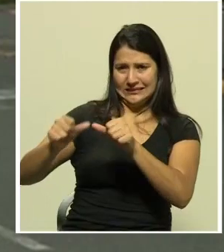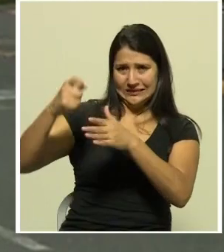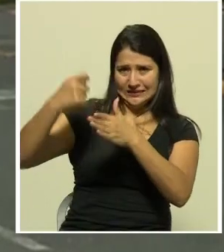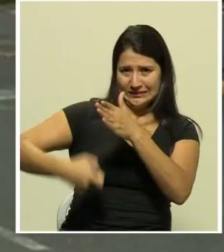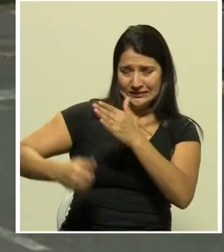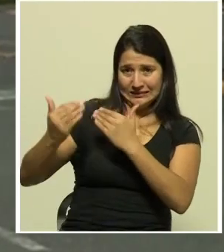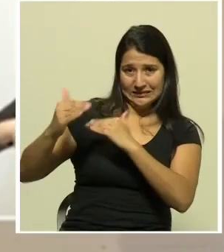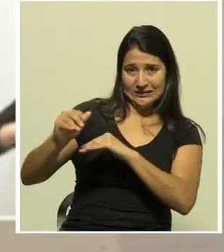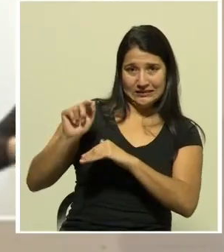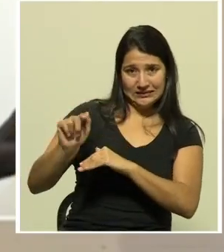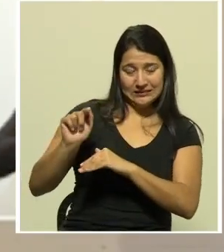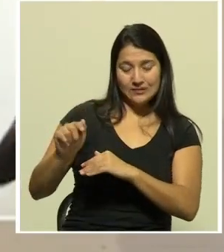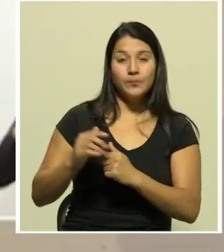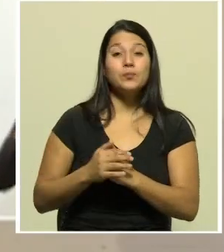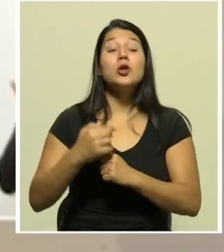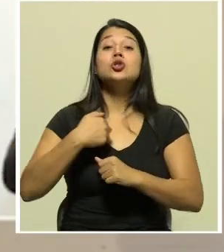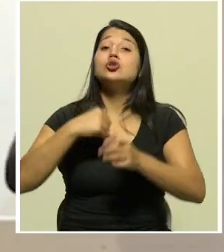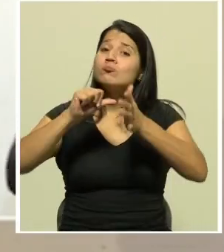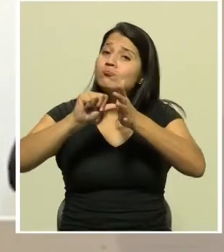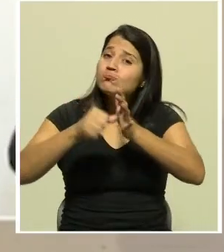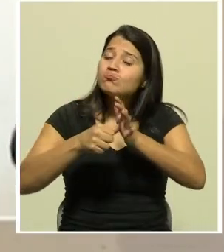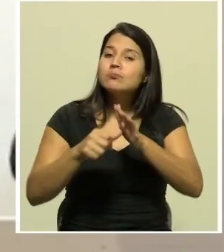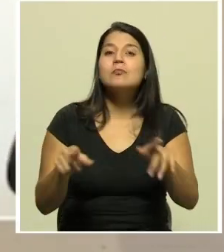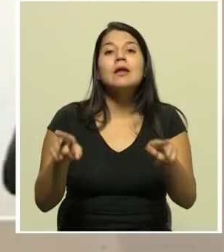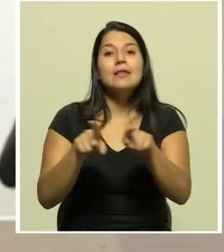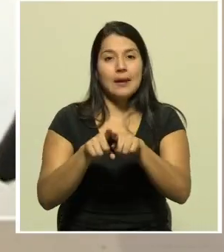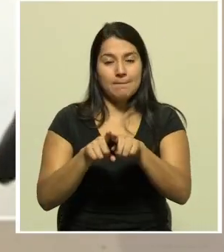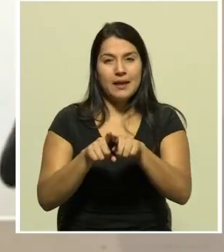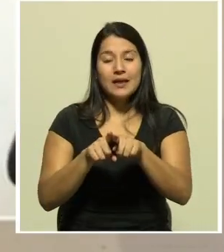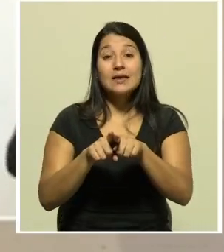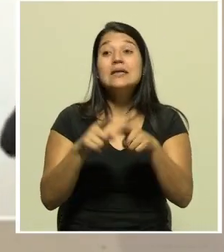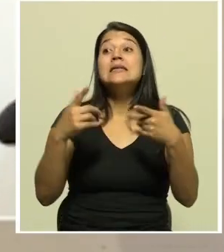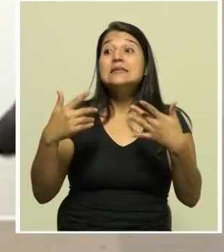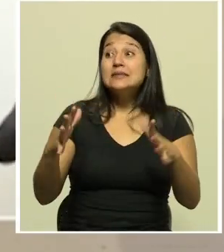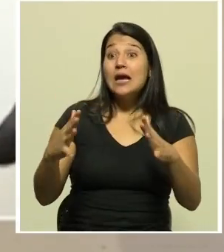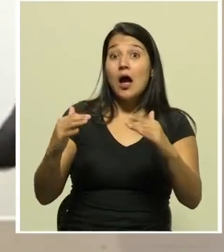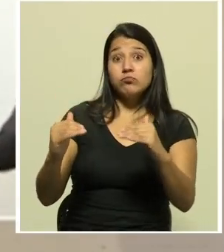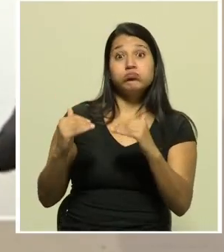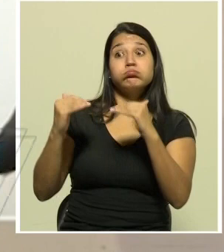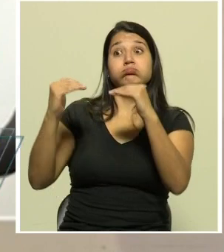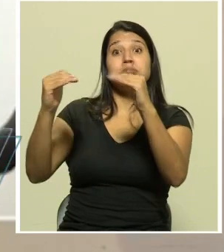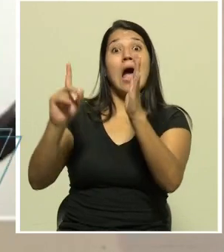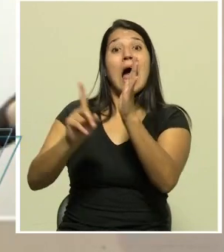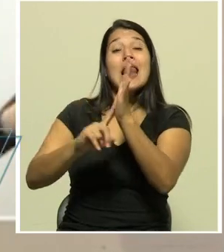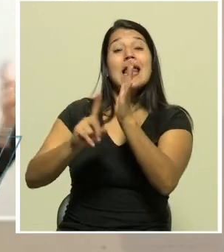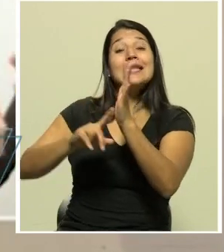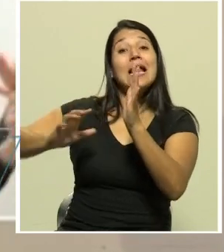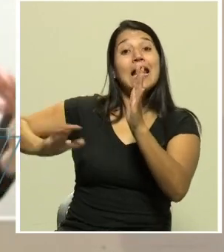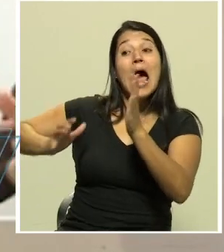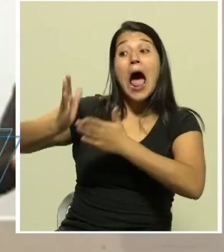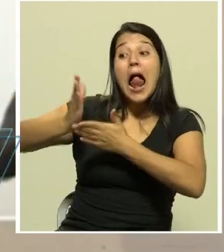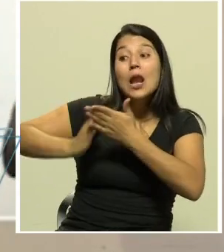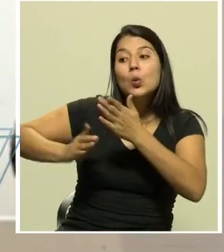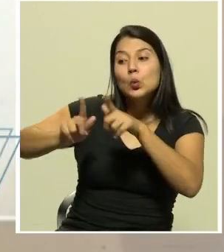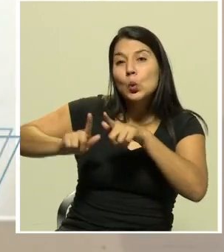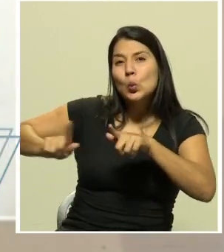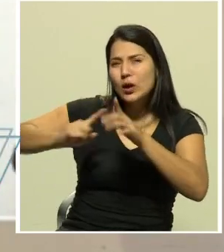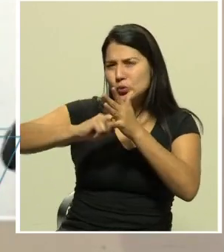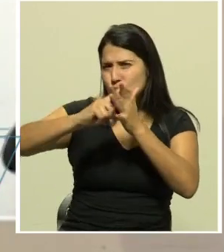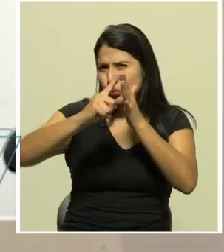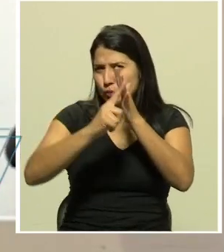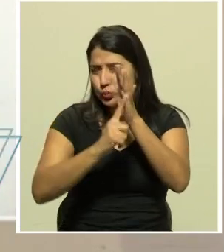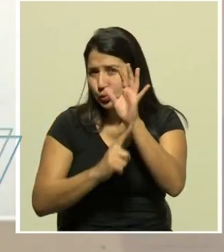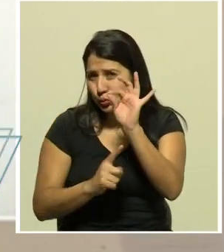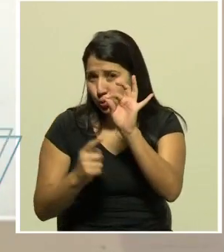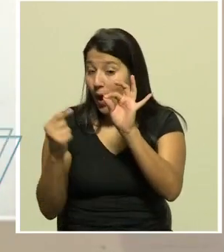estos sitios. Insisto, también hay que considerar que se han emitido alertas anaranjadas en ciertos lugares y que eso también